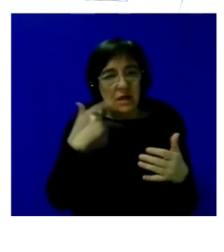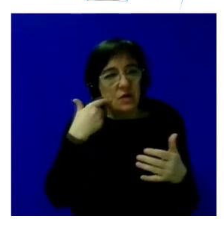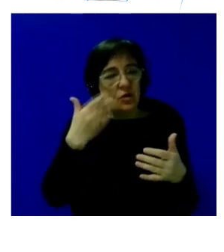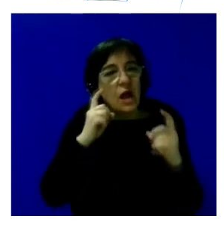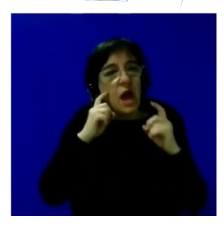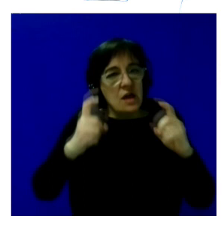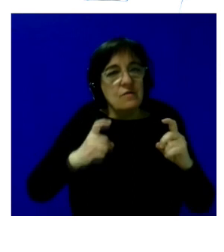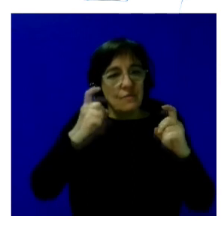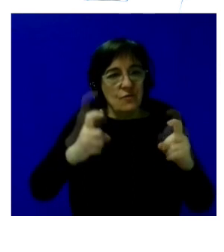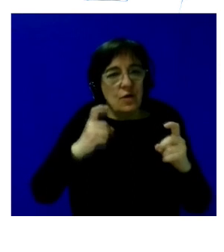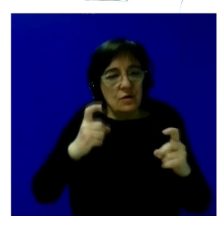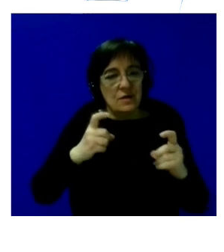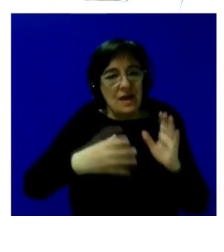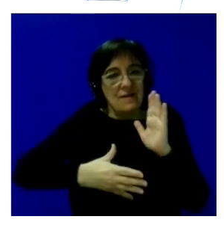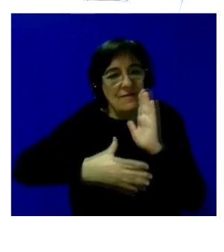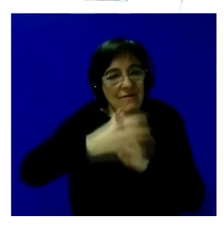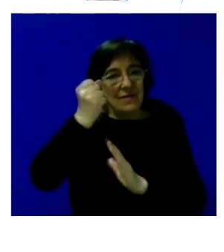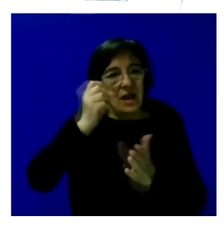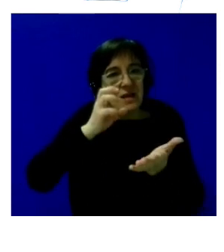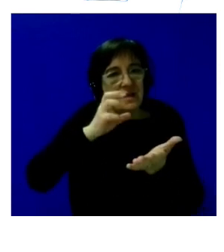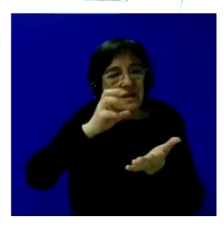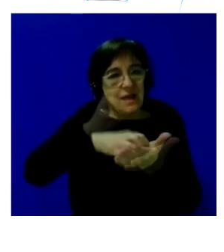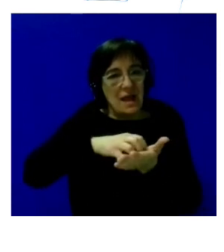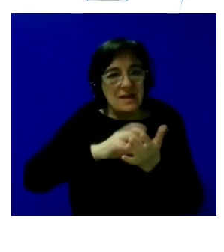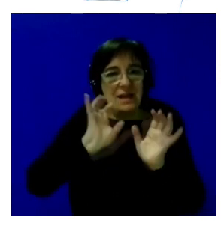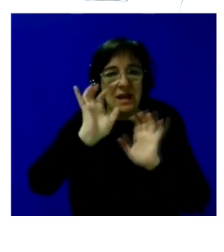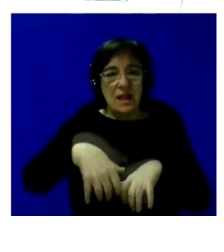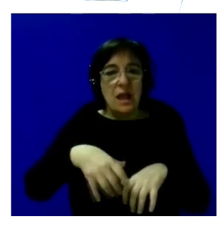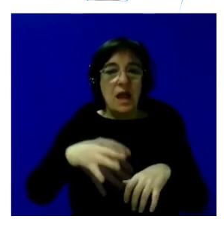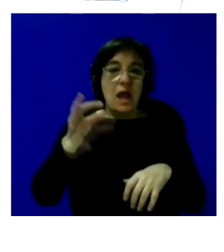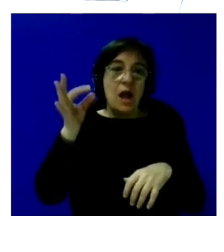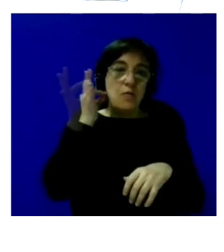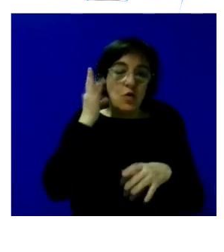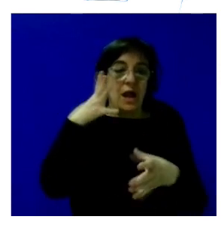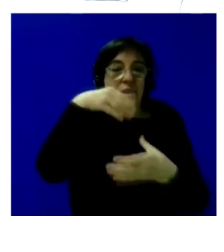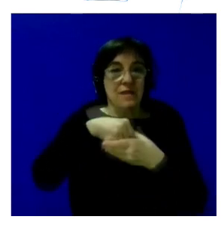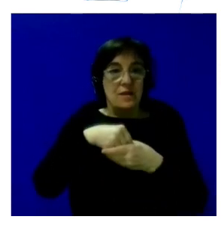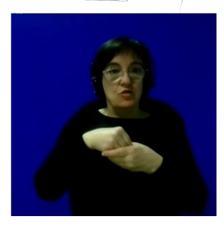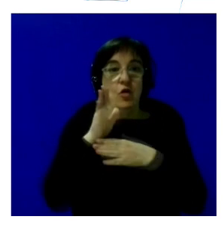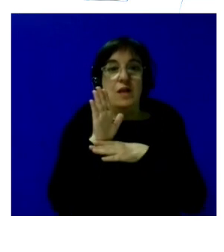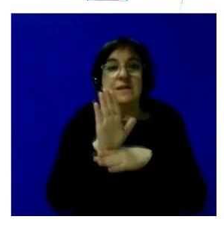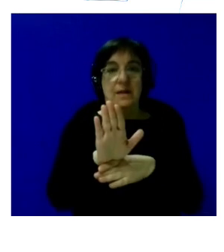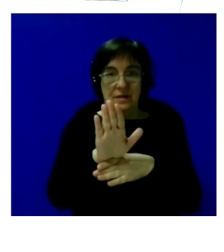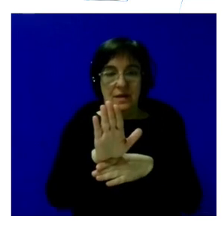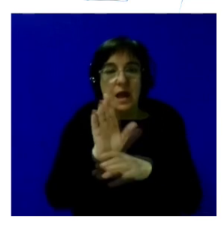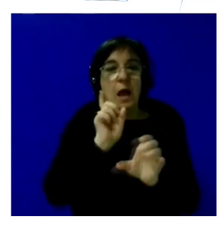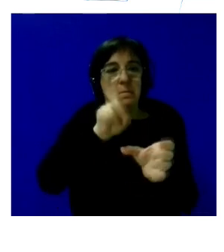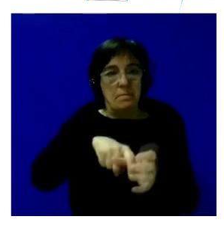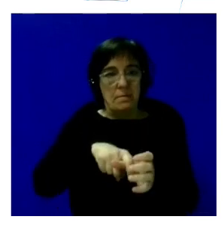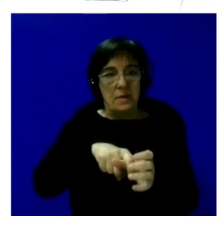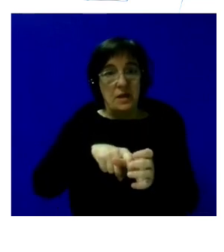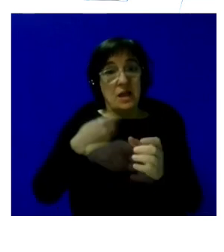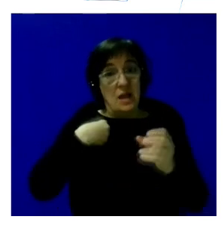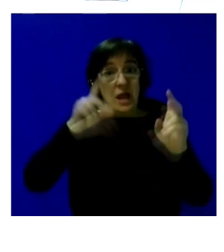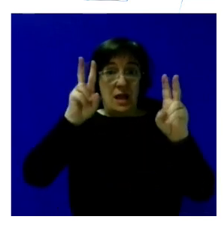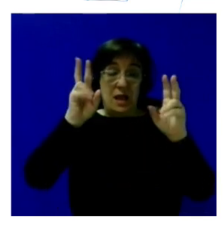esfuerzo que se ha hecho desde la Federación de Castilla y León por incorporar a mujeres dentro de las candidatas a participar en retoma han